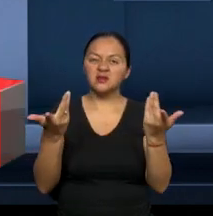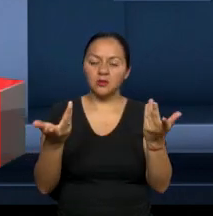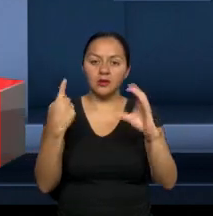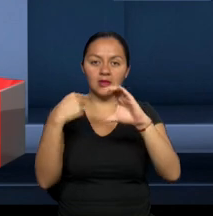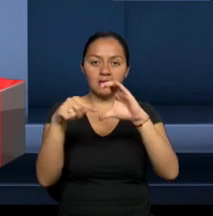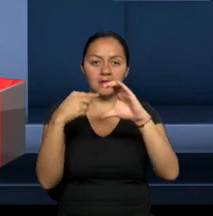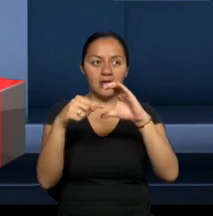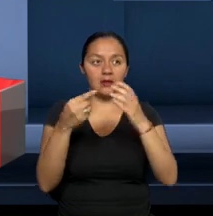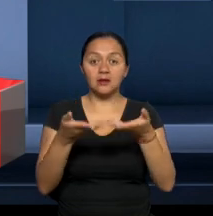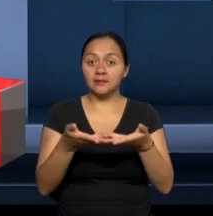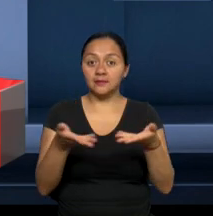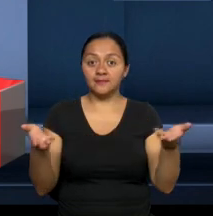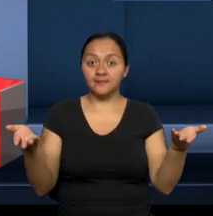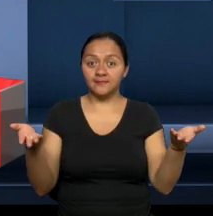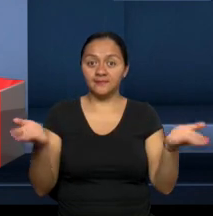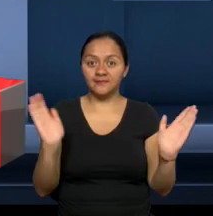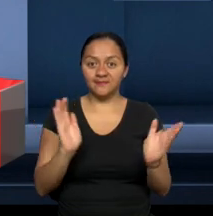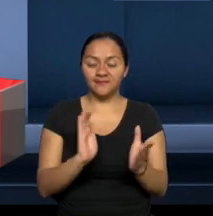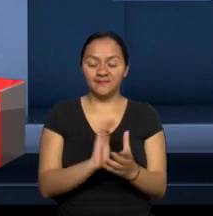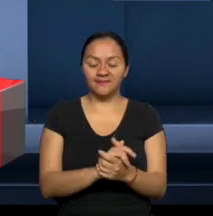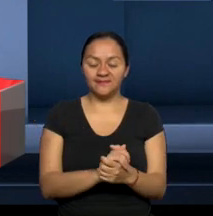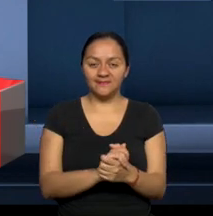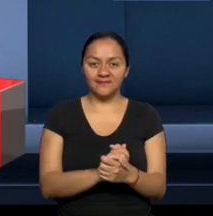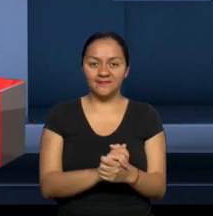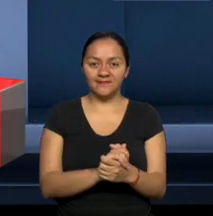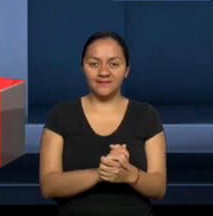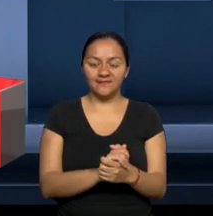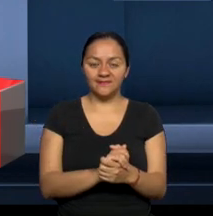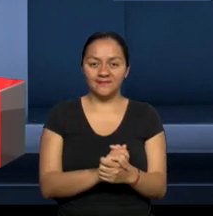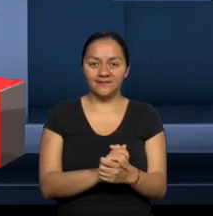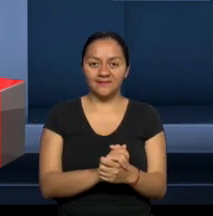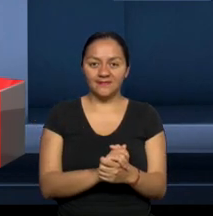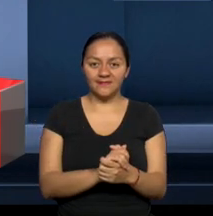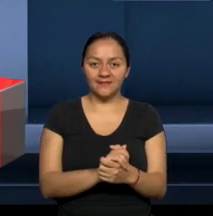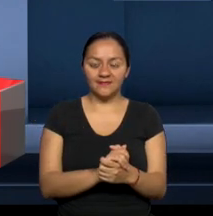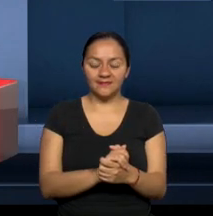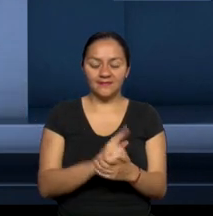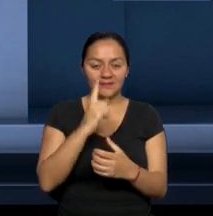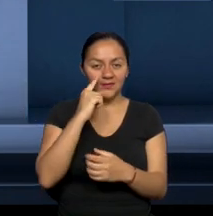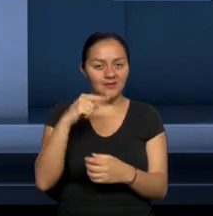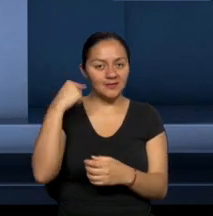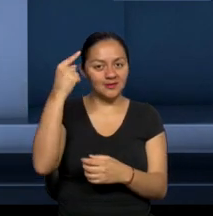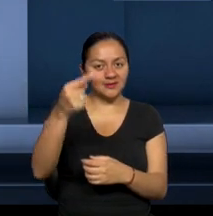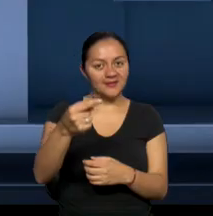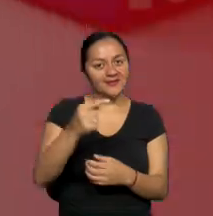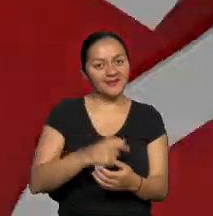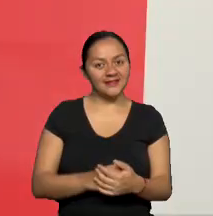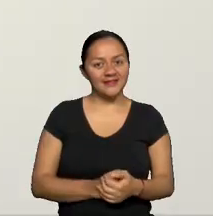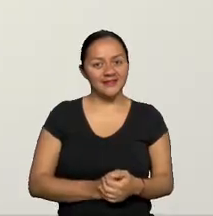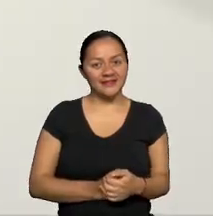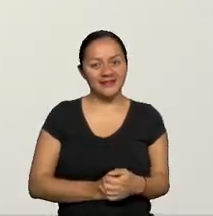construyendoigualdad2017.com Hasta nuestro próximo encuentro.